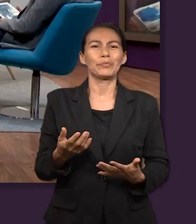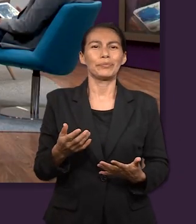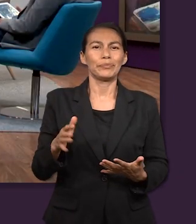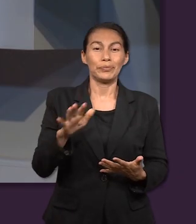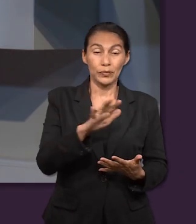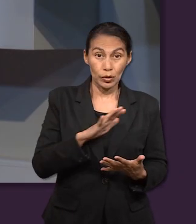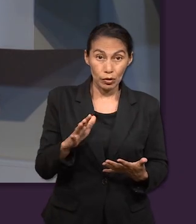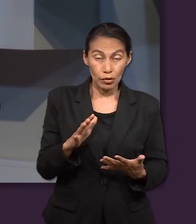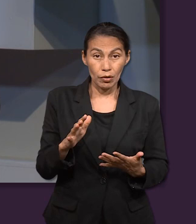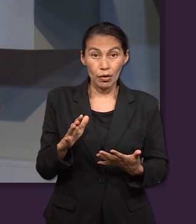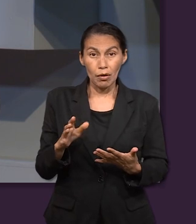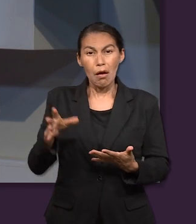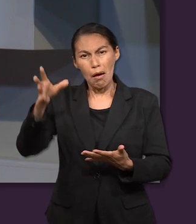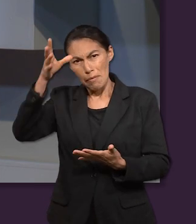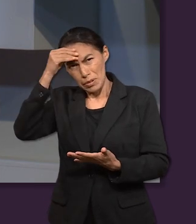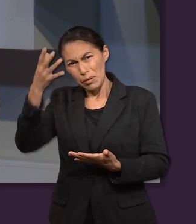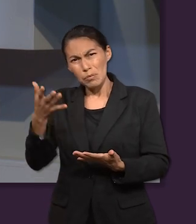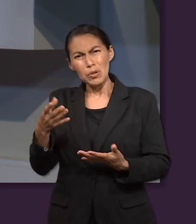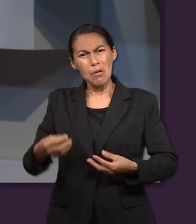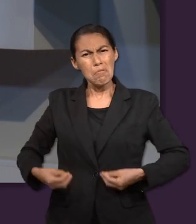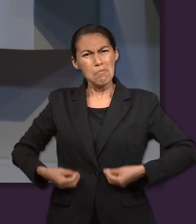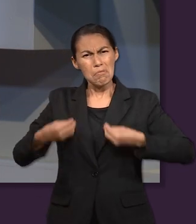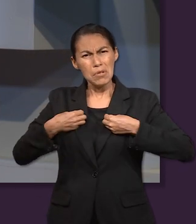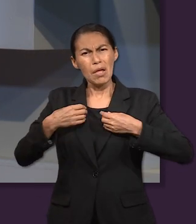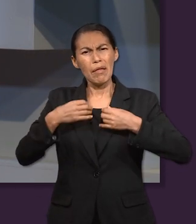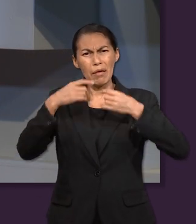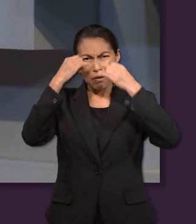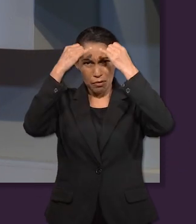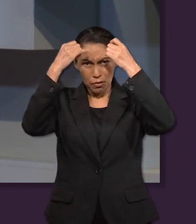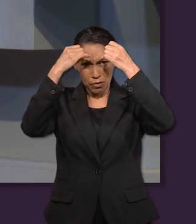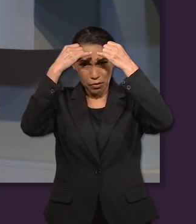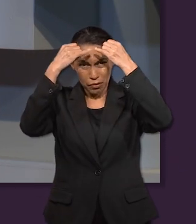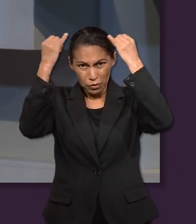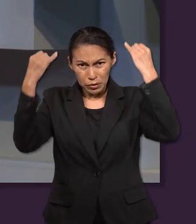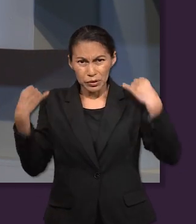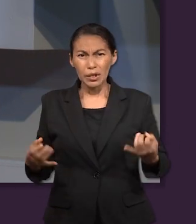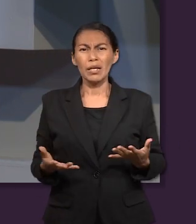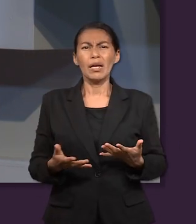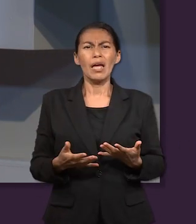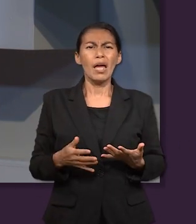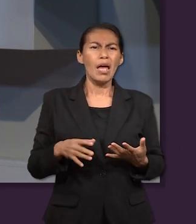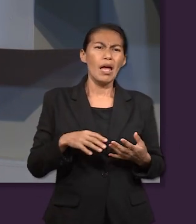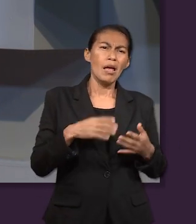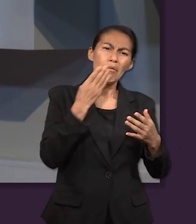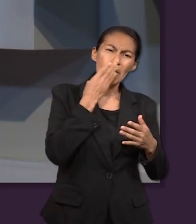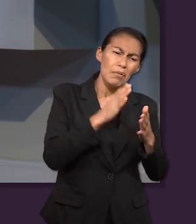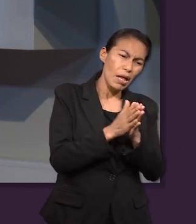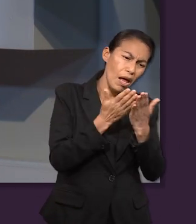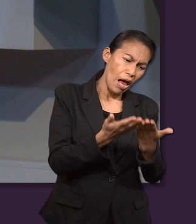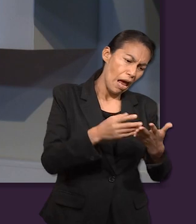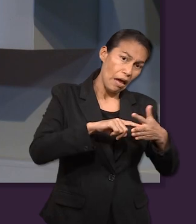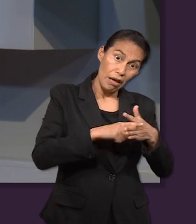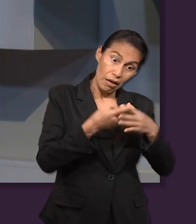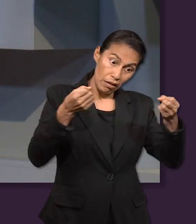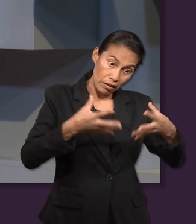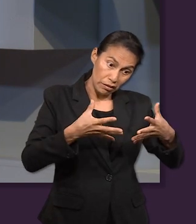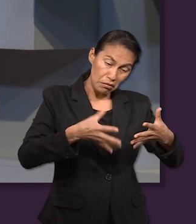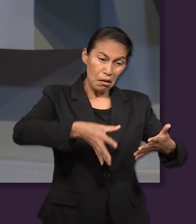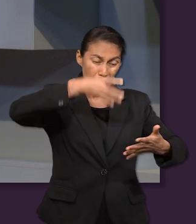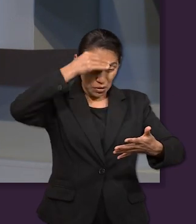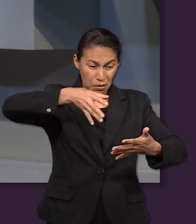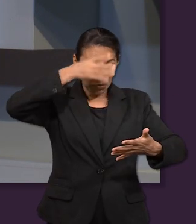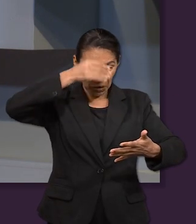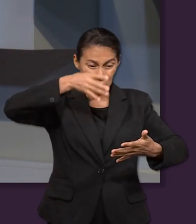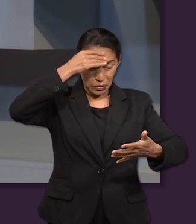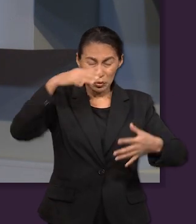la Padre Celestial. Esa una enseñanza maravillosa que nos ha dejado José en su vida, que nos ha enseñado el libro de Génesis. Y pues